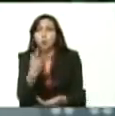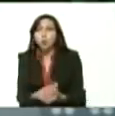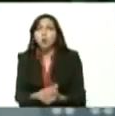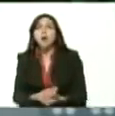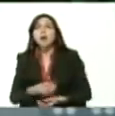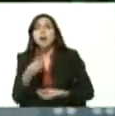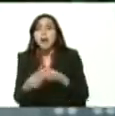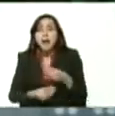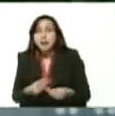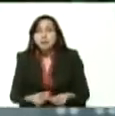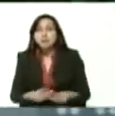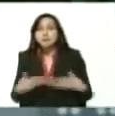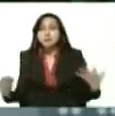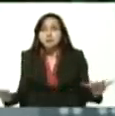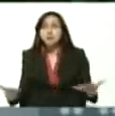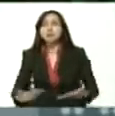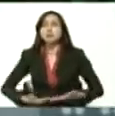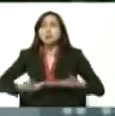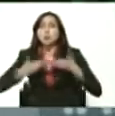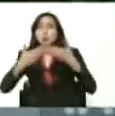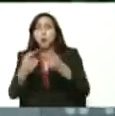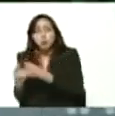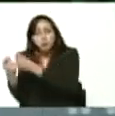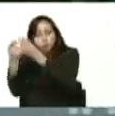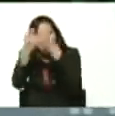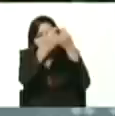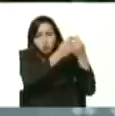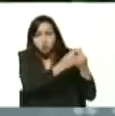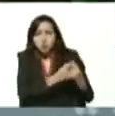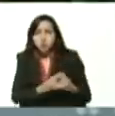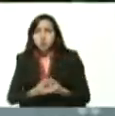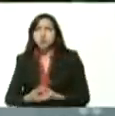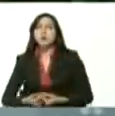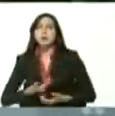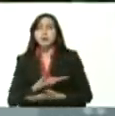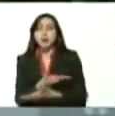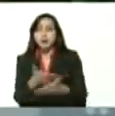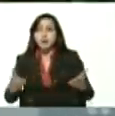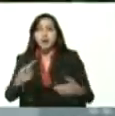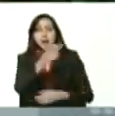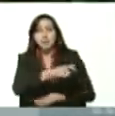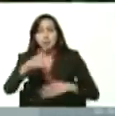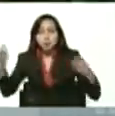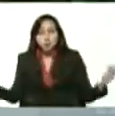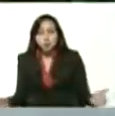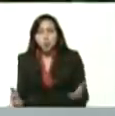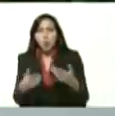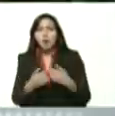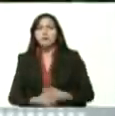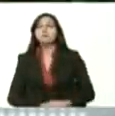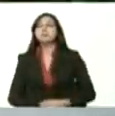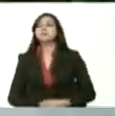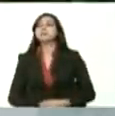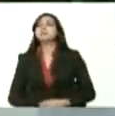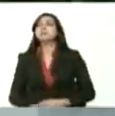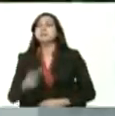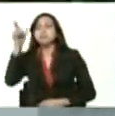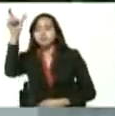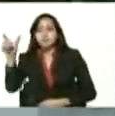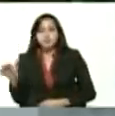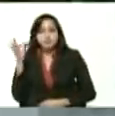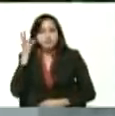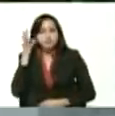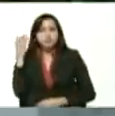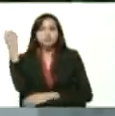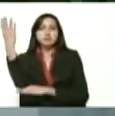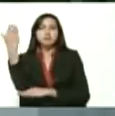venezolano le aporta a la economía real le aporta a lo productivo adelante Yelitze la